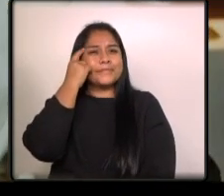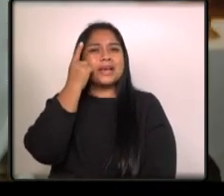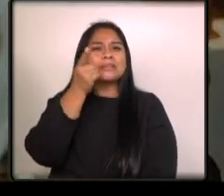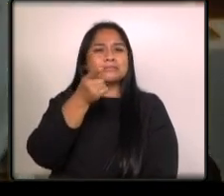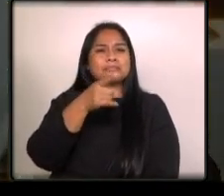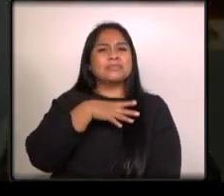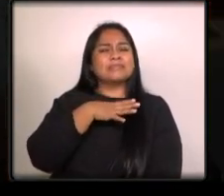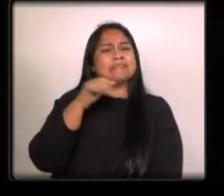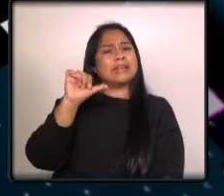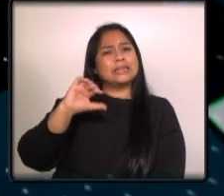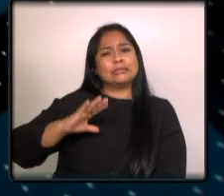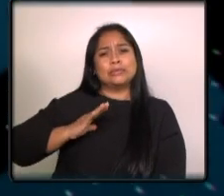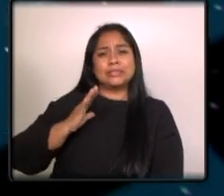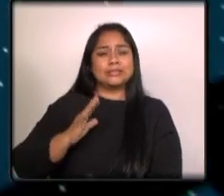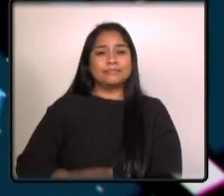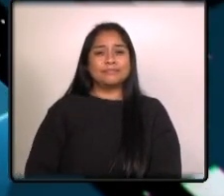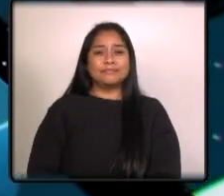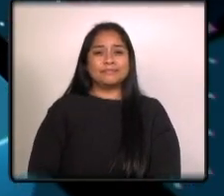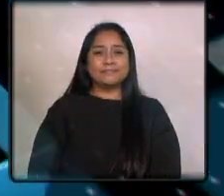dejará mala suerte